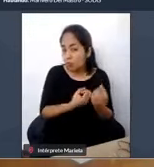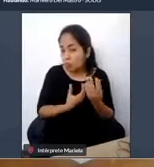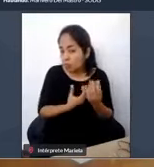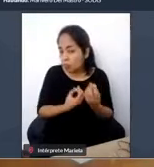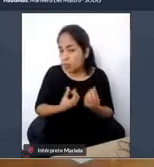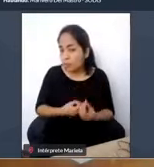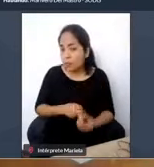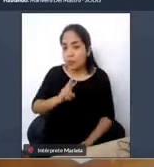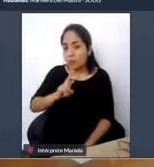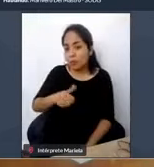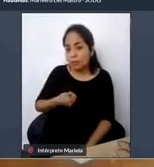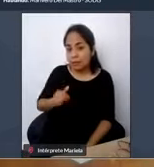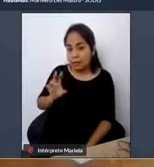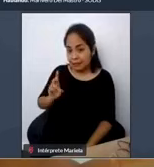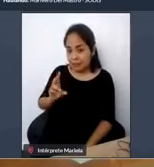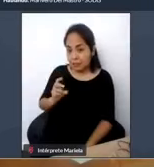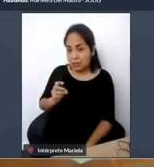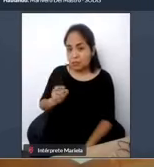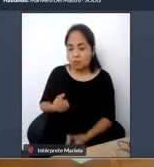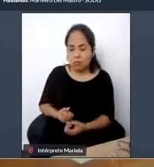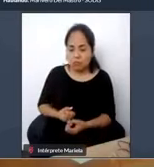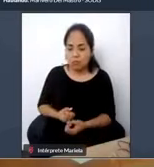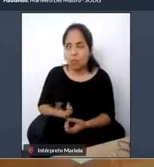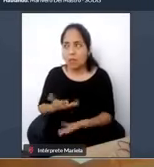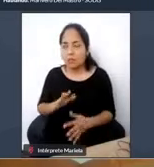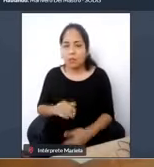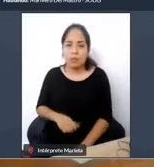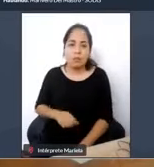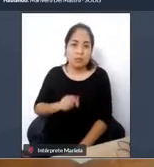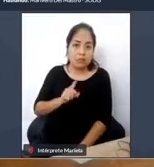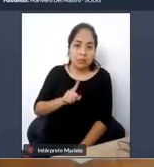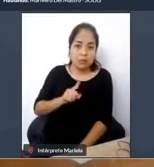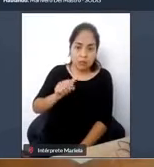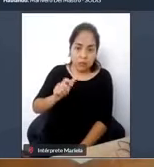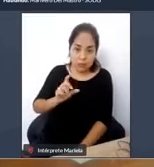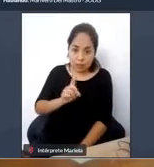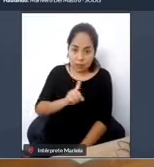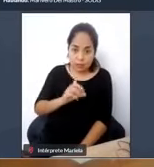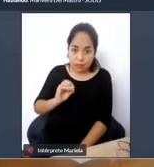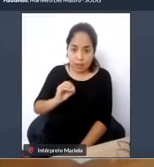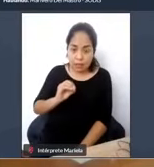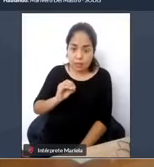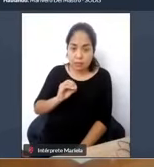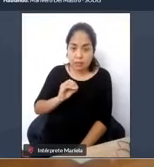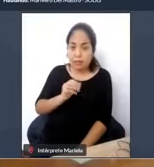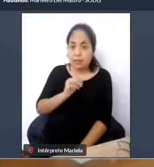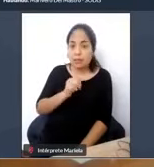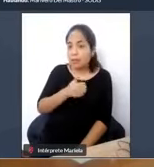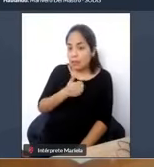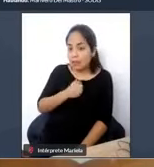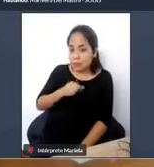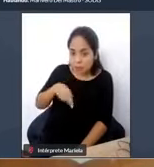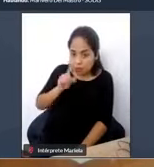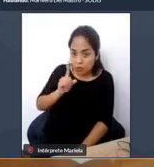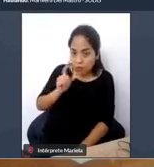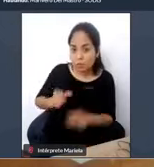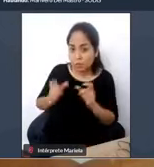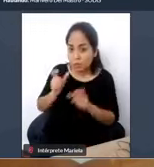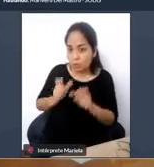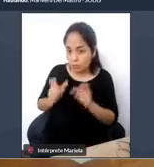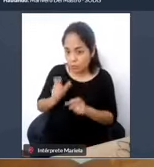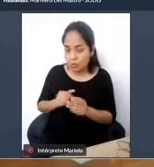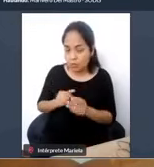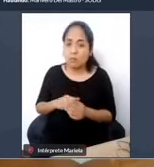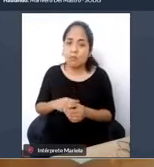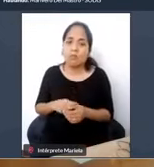peruanos tienen algún tipo de discapacidad, es decir, el 10.4%. Y la situación actual en el Perú es,